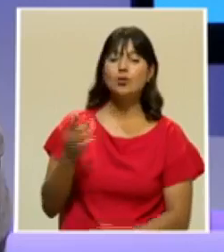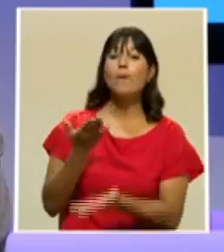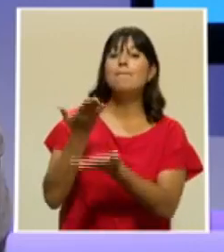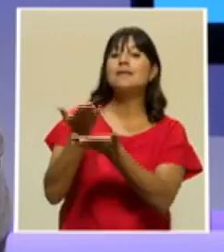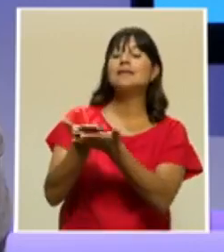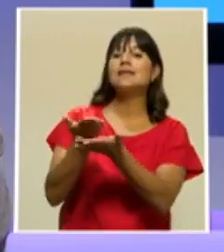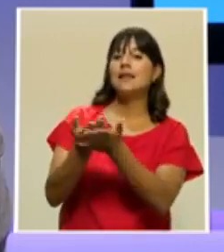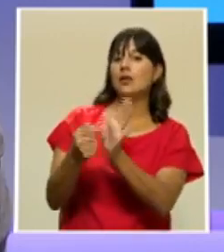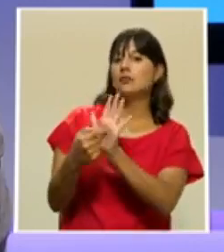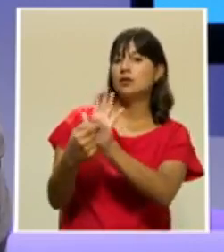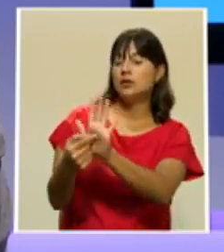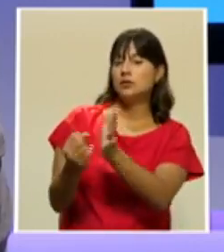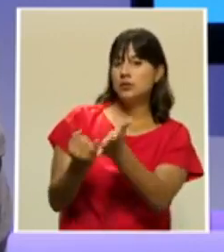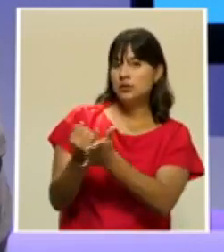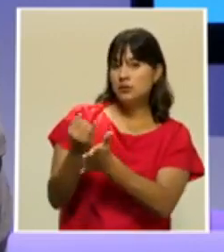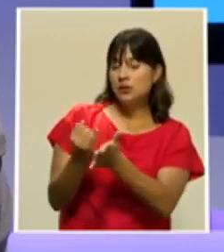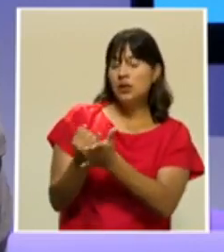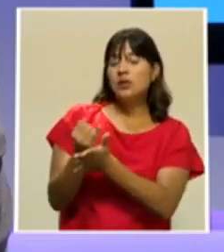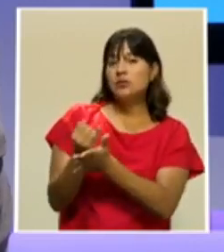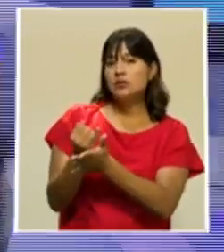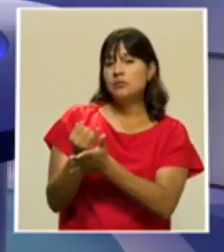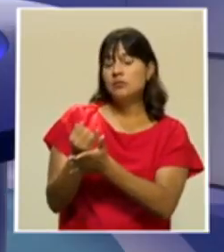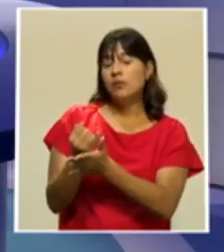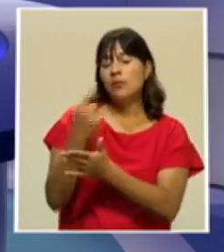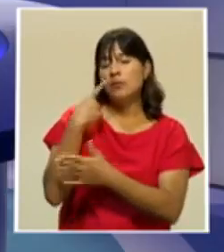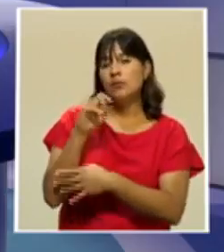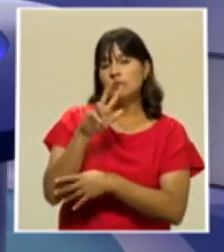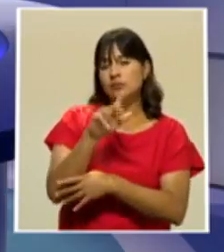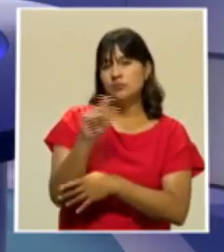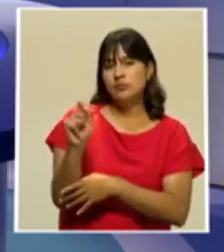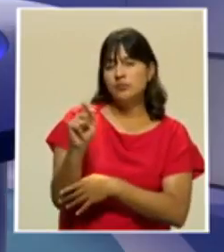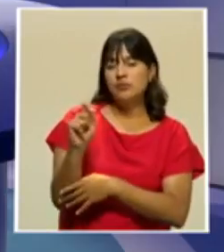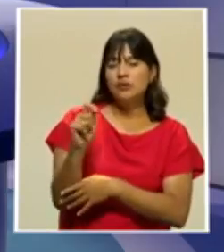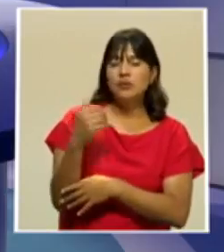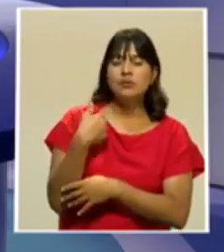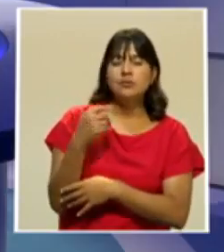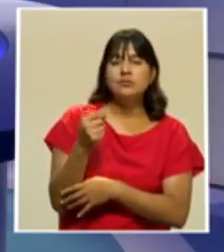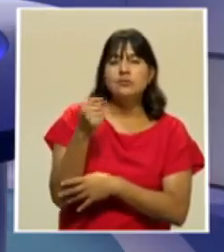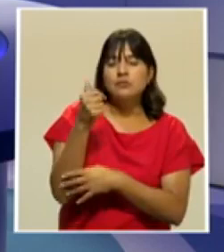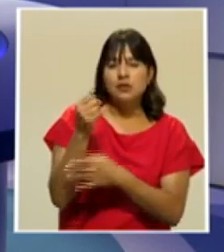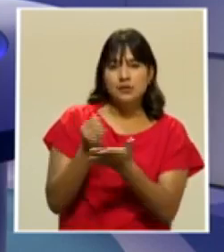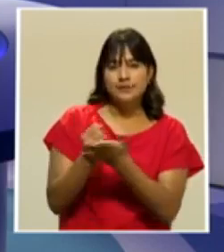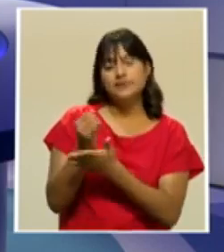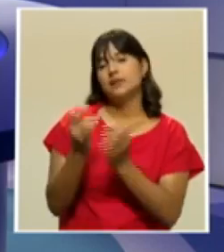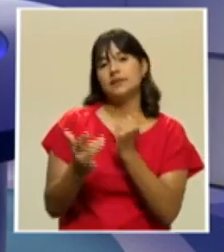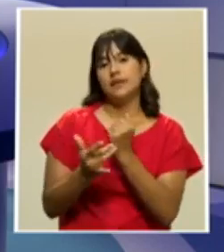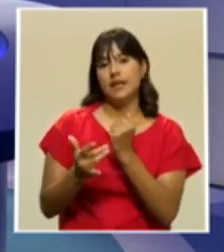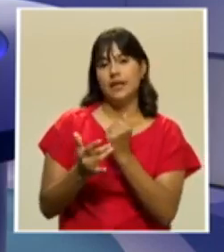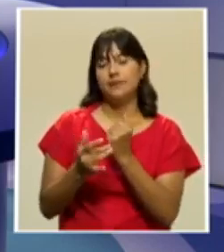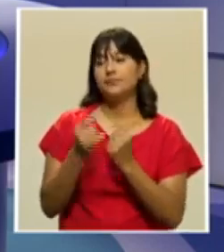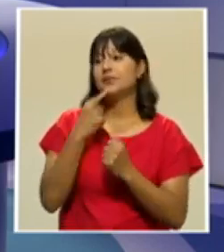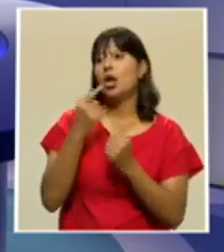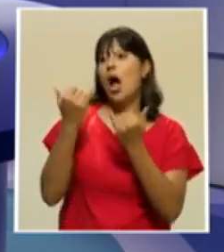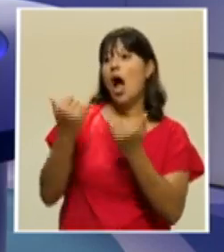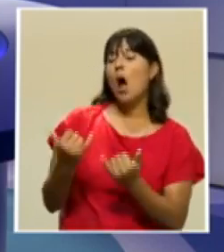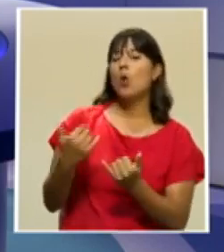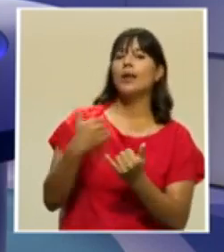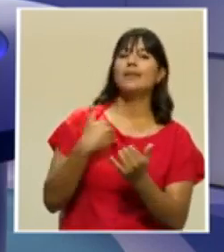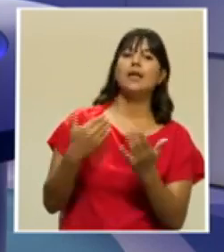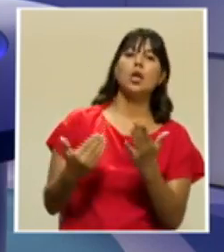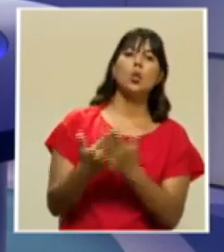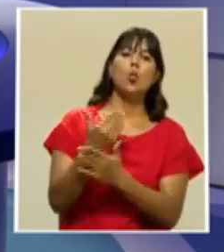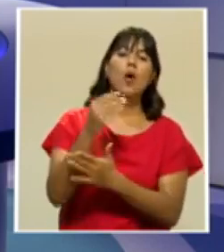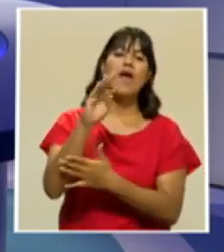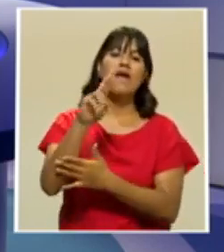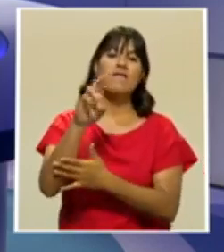limitaciones técnicas que fue la justificante para decir que ahora tenían una nueva red que es